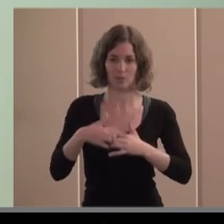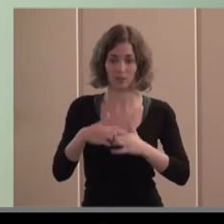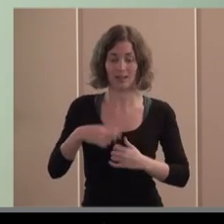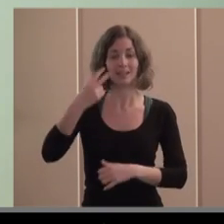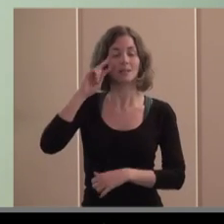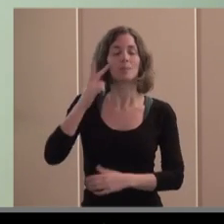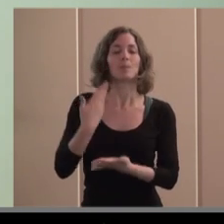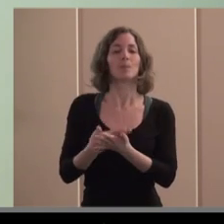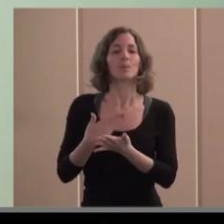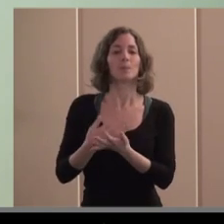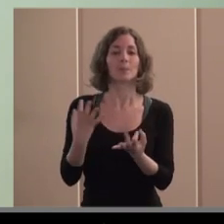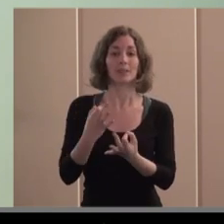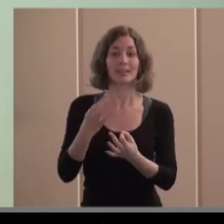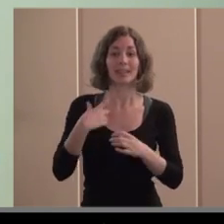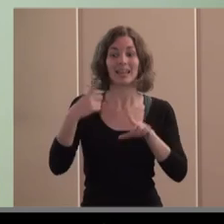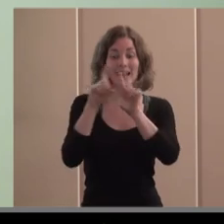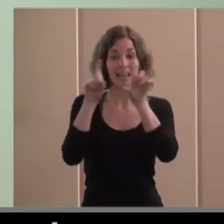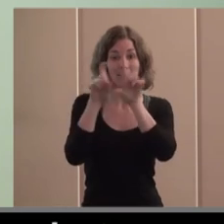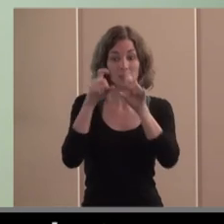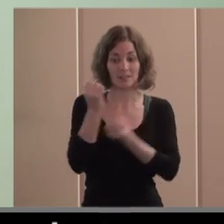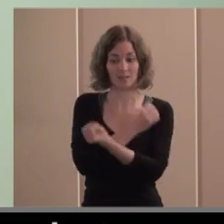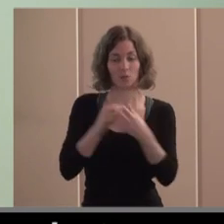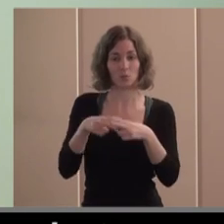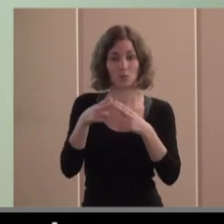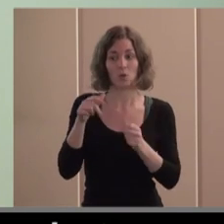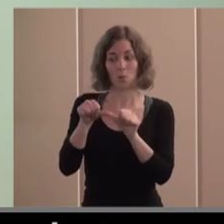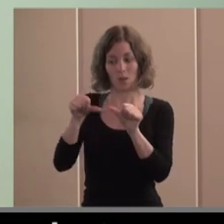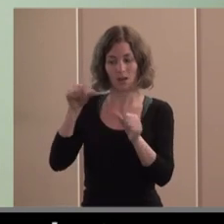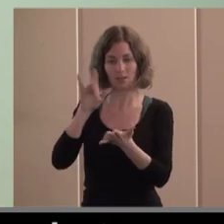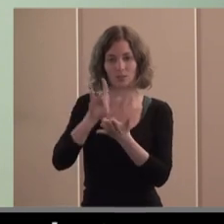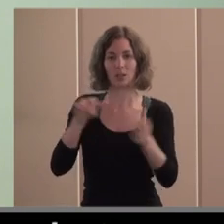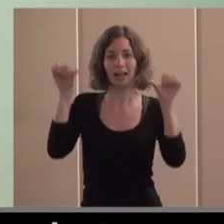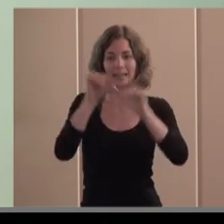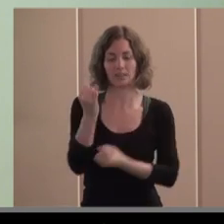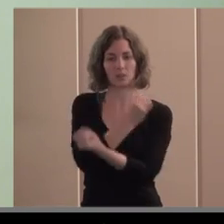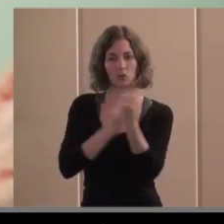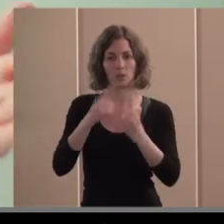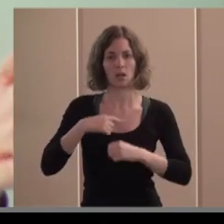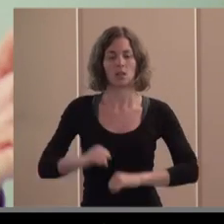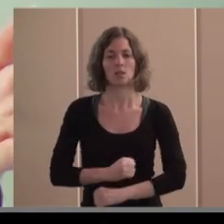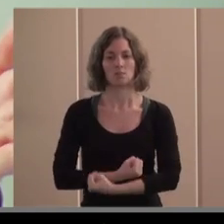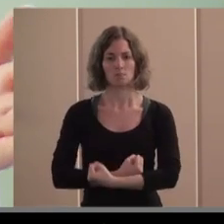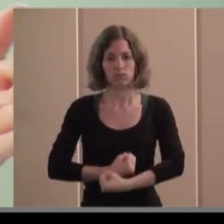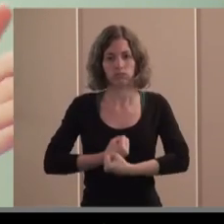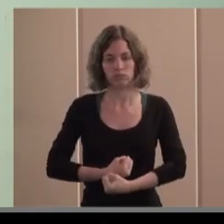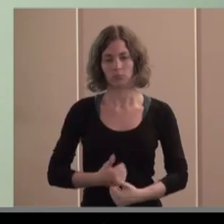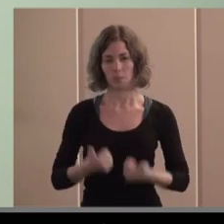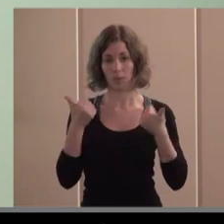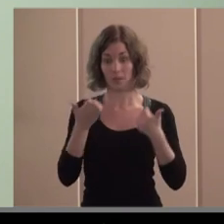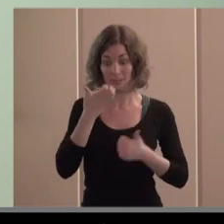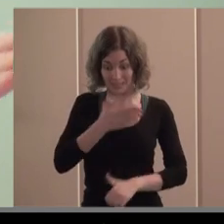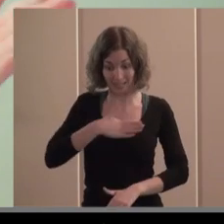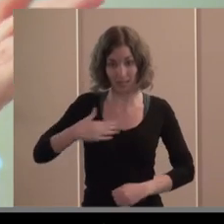empresas de economía social han salido reforzadas en anteriores crisis económicas pero evidentemente para que esto sea así hay que proponérselo